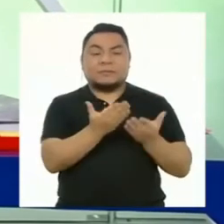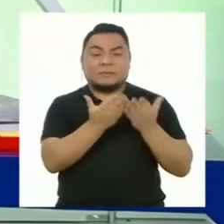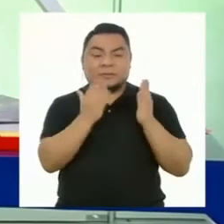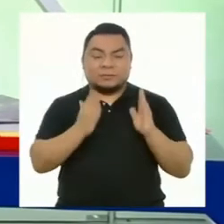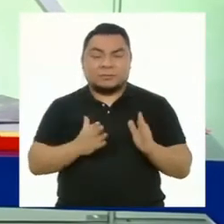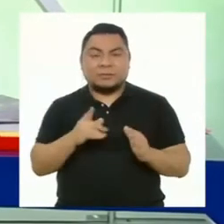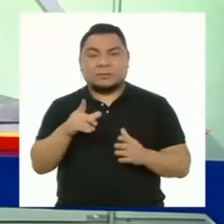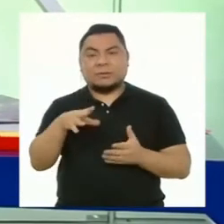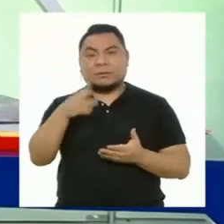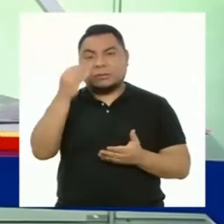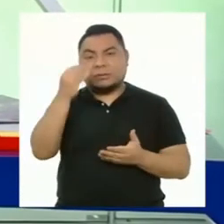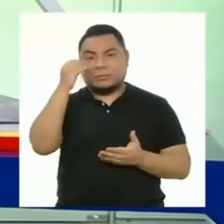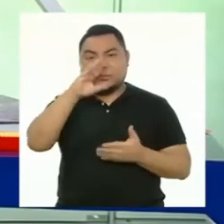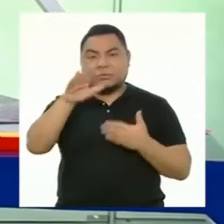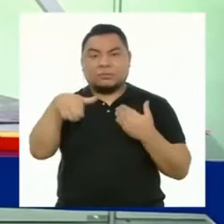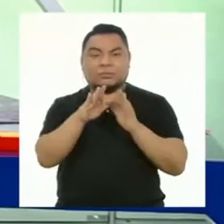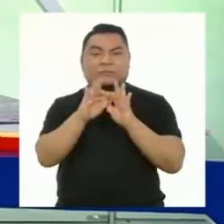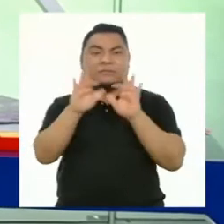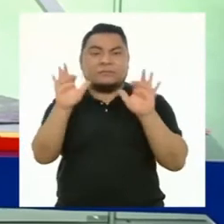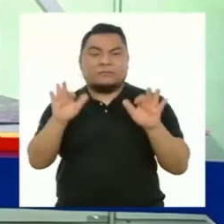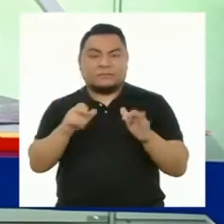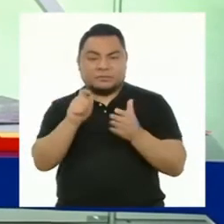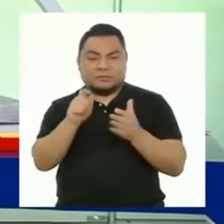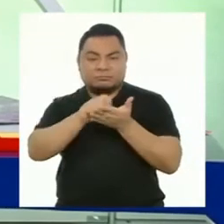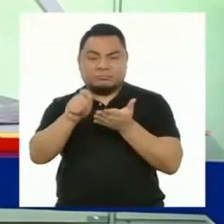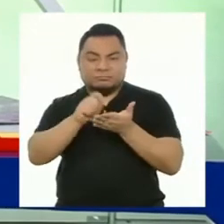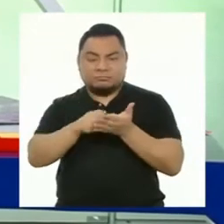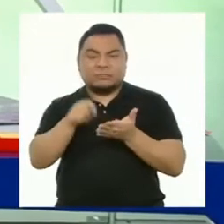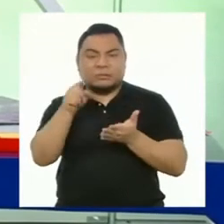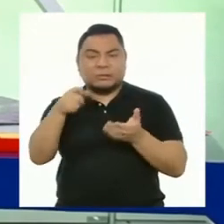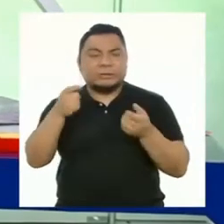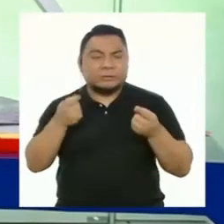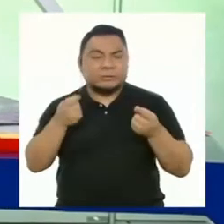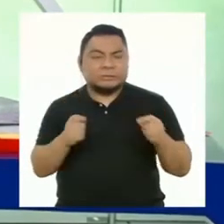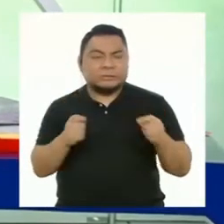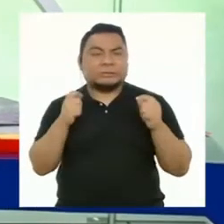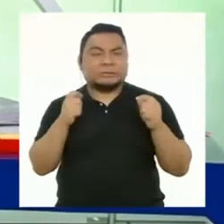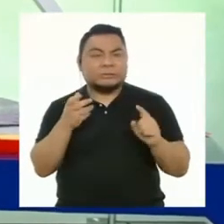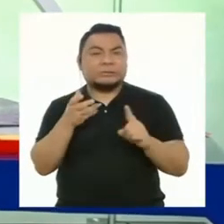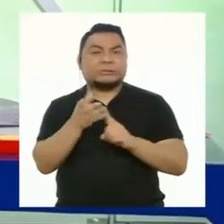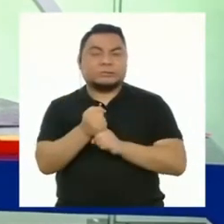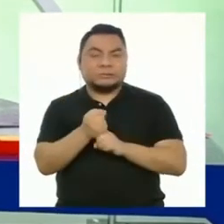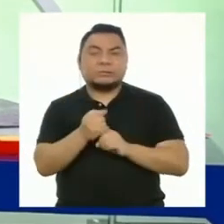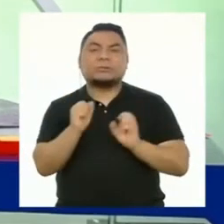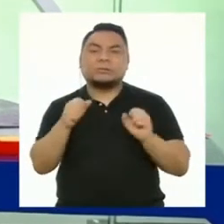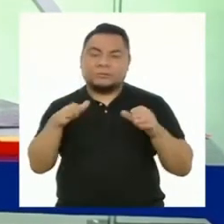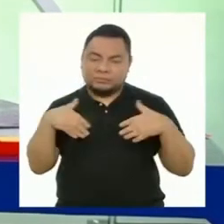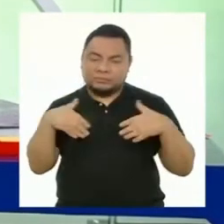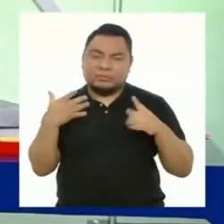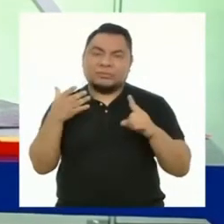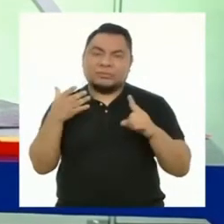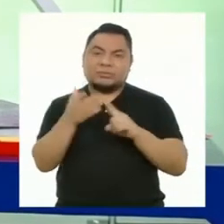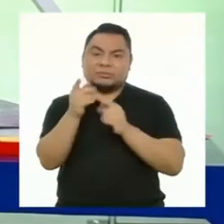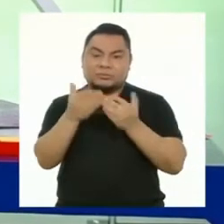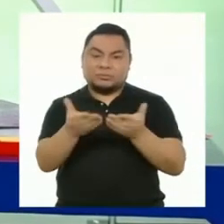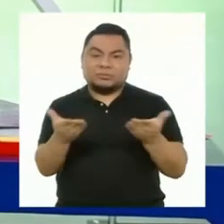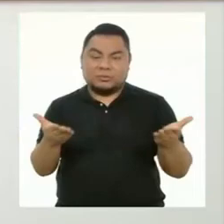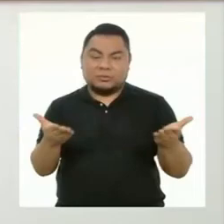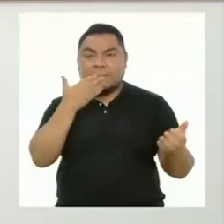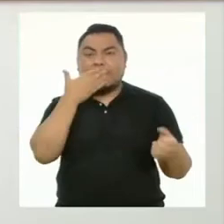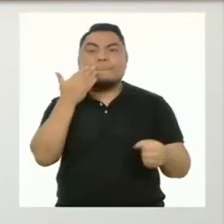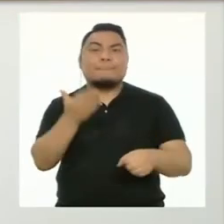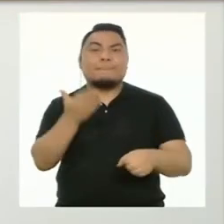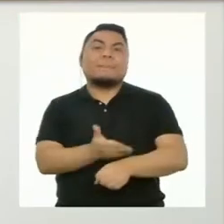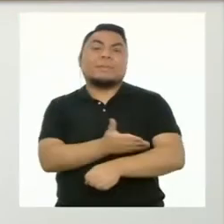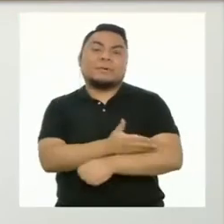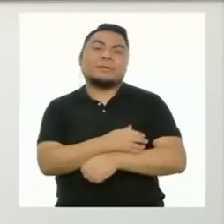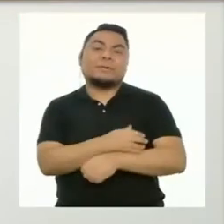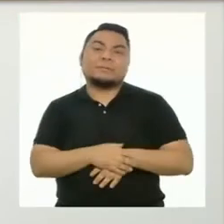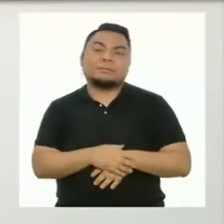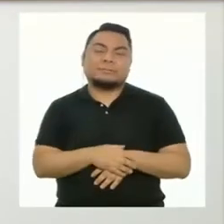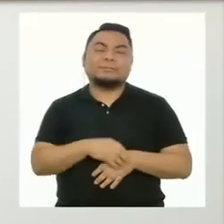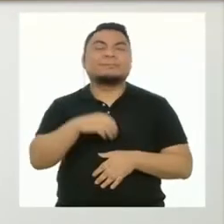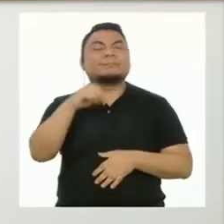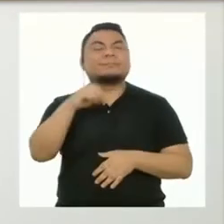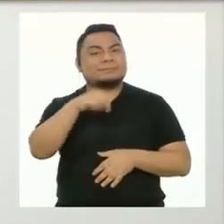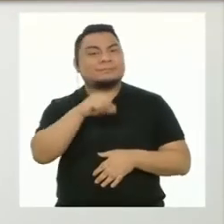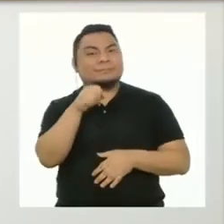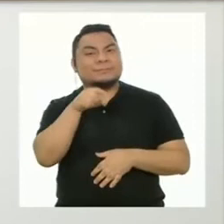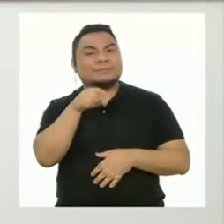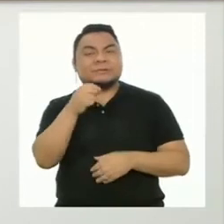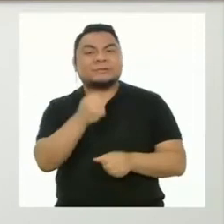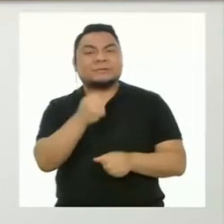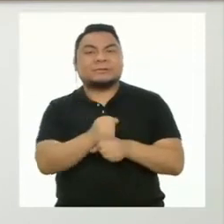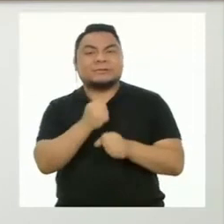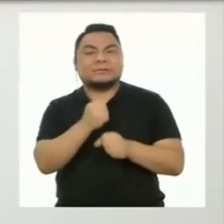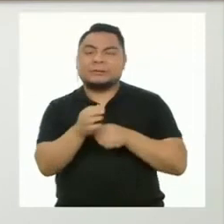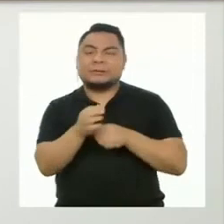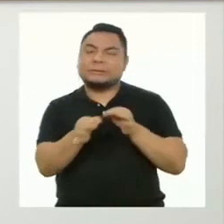revisa oportunamente los criterios de la ficha de evaluación y se esfuerza en lograrlos, podrá conseguir que su producto mejore. Así es, es un